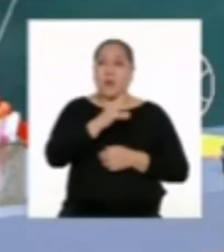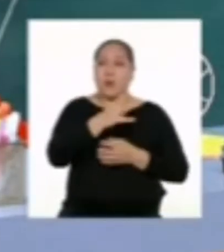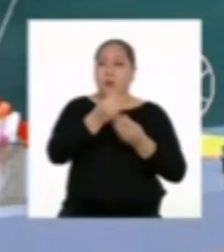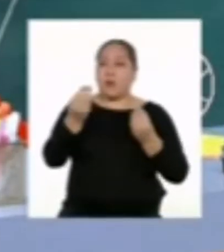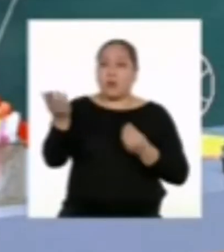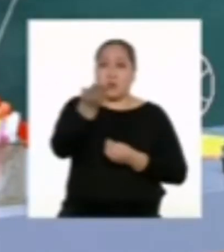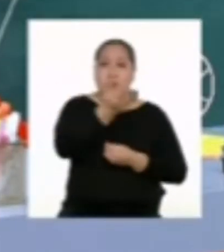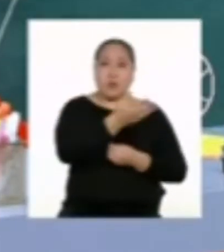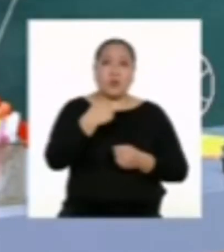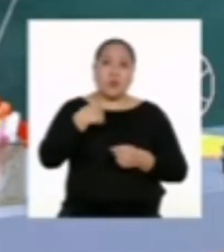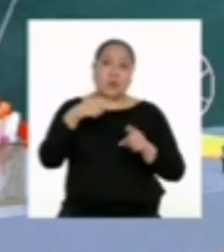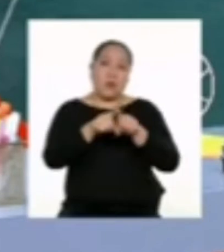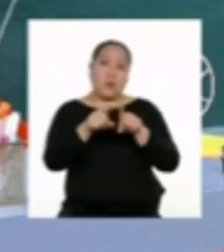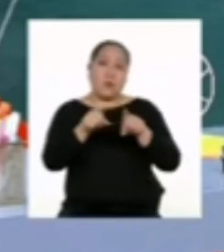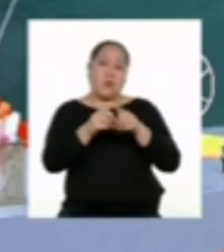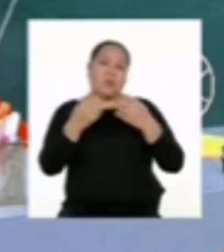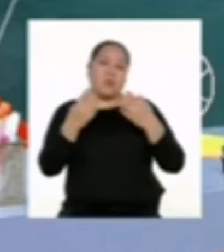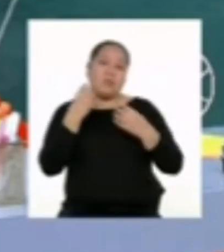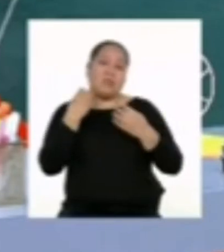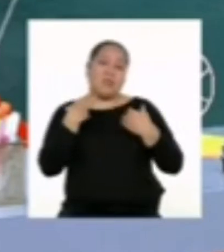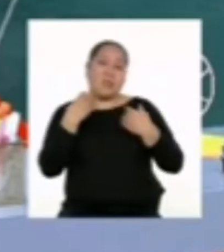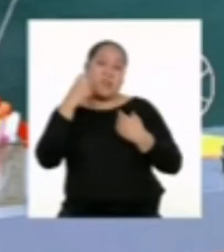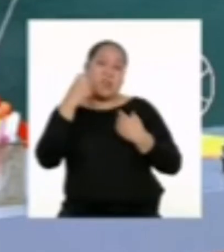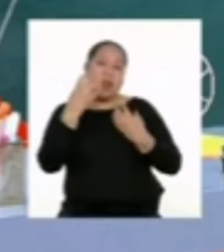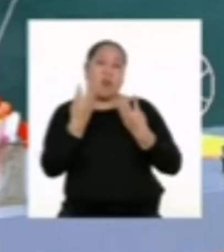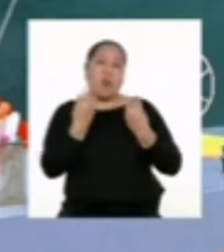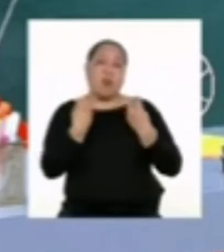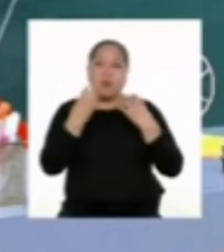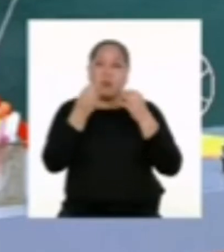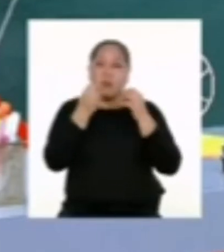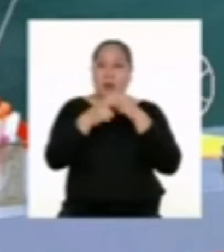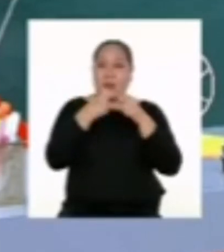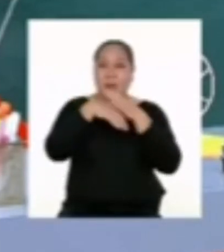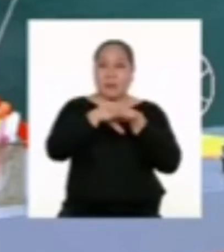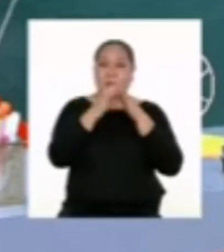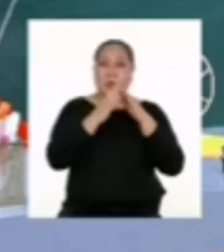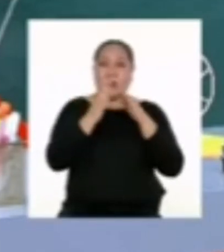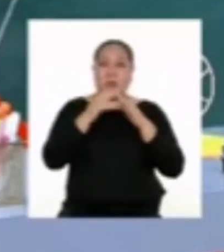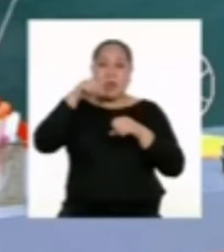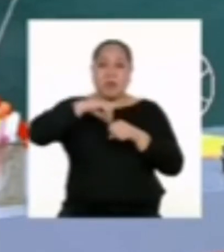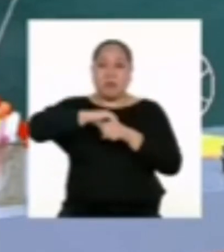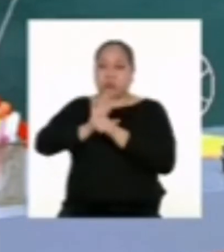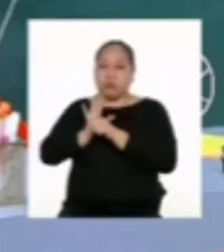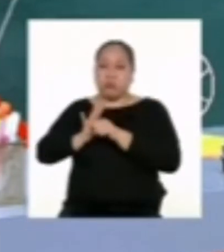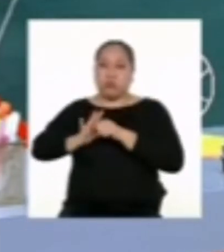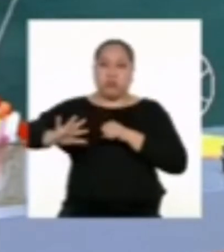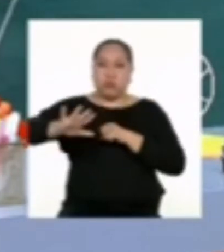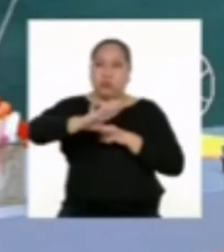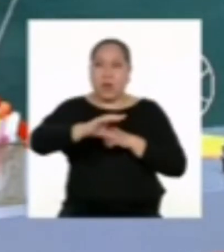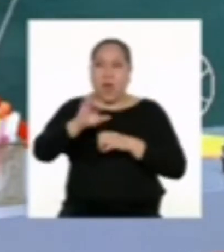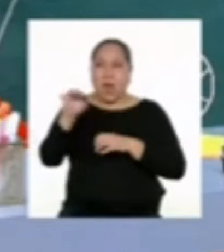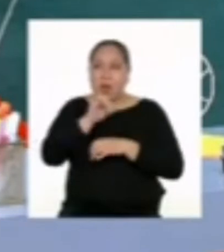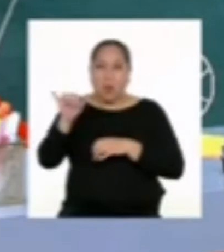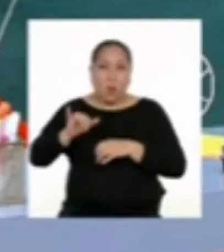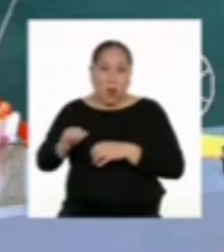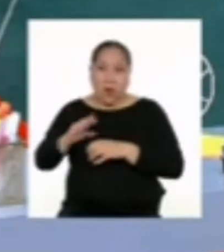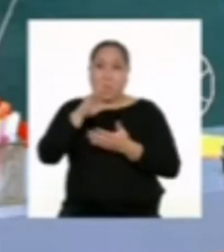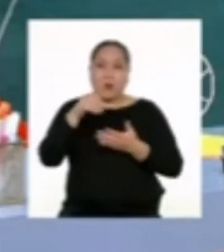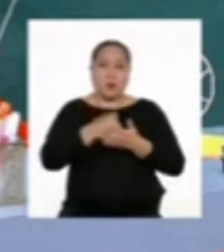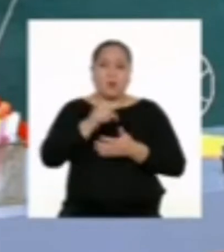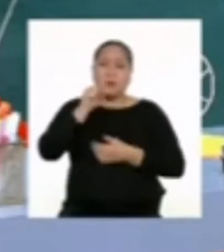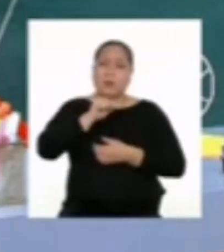mayoría de ustedes, yo también tengo que enfrentar problemas en casa. Y si bien esta pandemia no afecta de la misma manera a todas las personas,